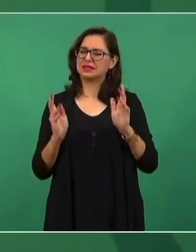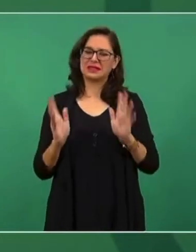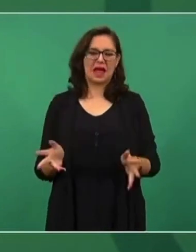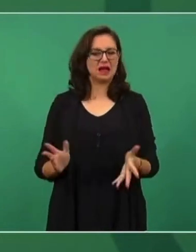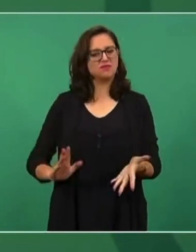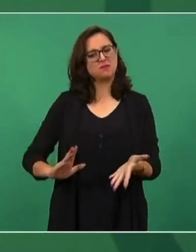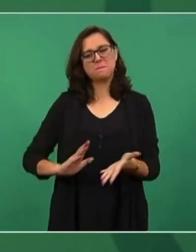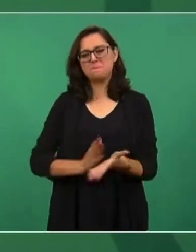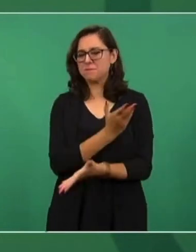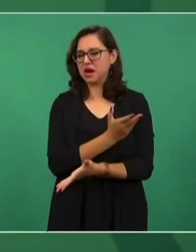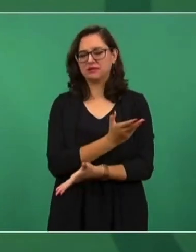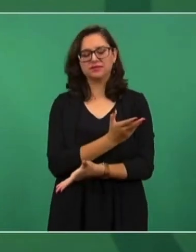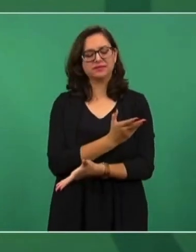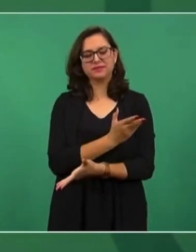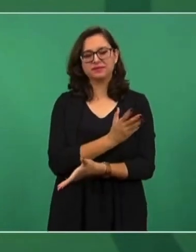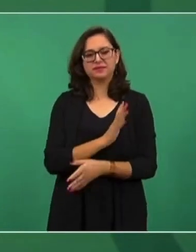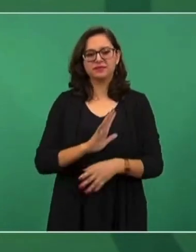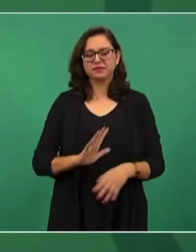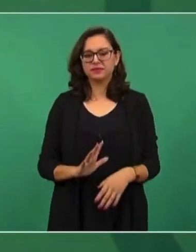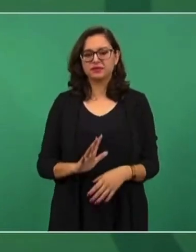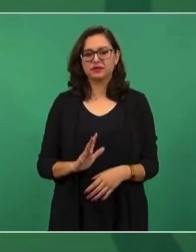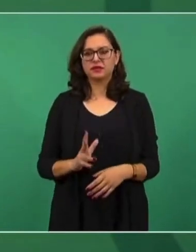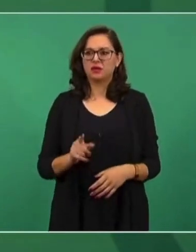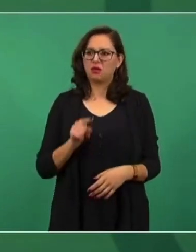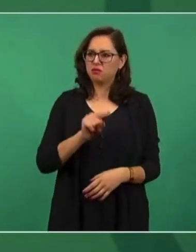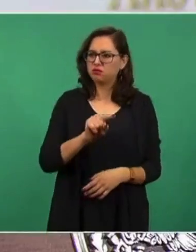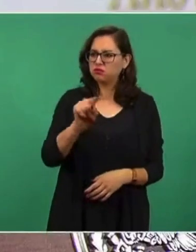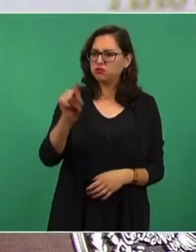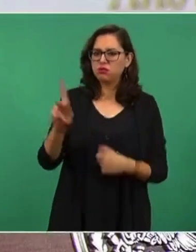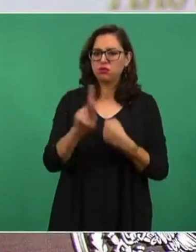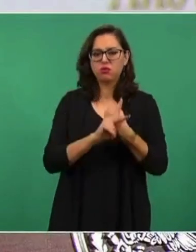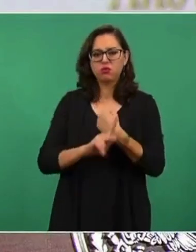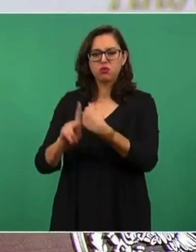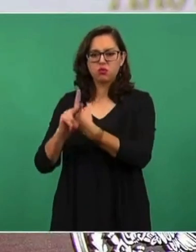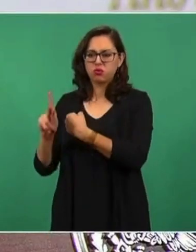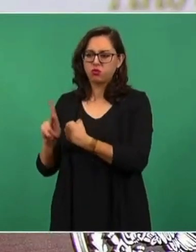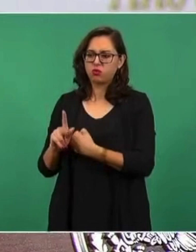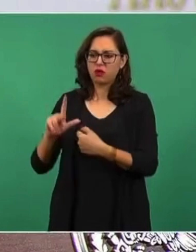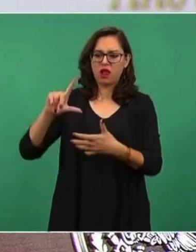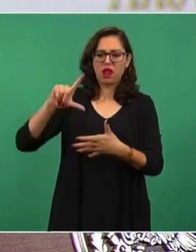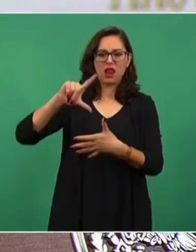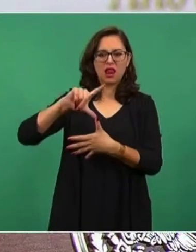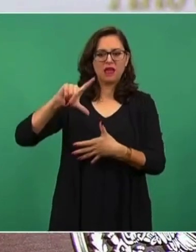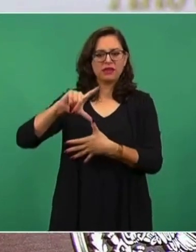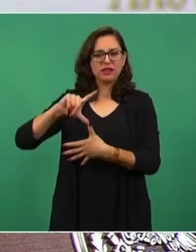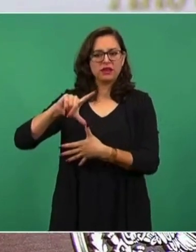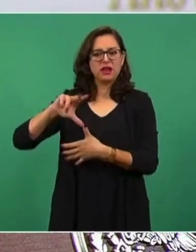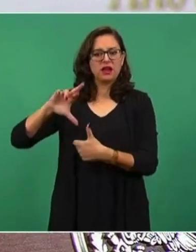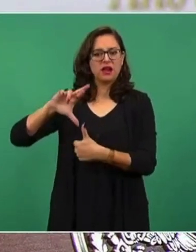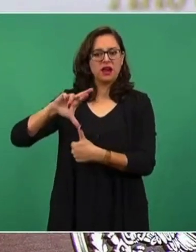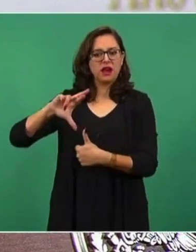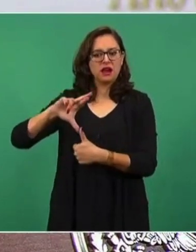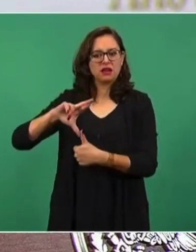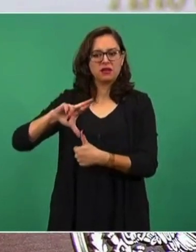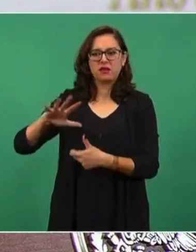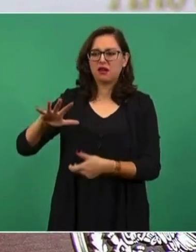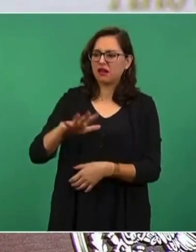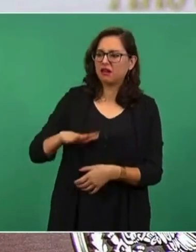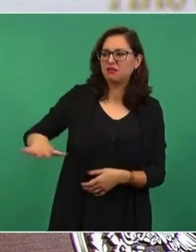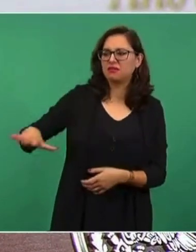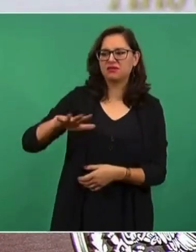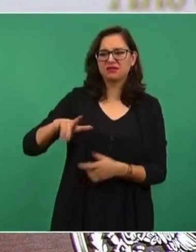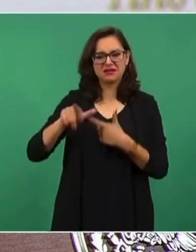hacia los pueblos de América Latina y del Caribe. No puede